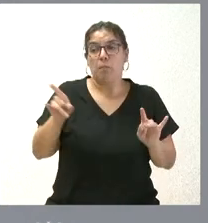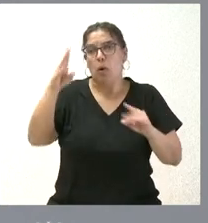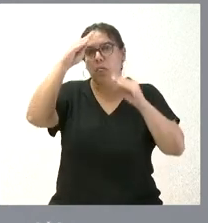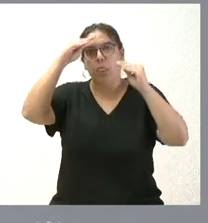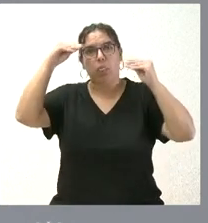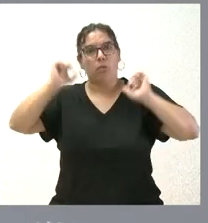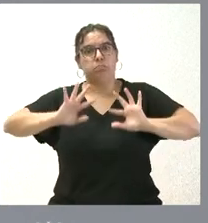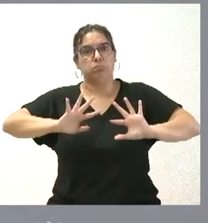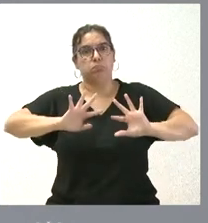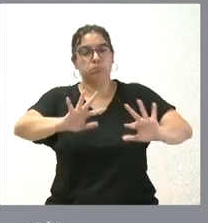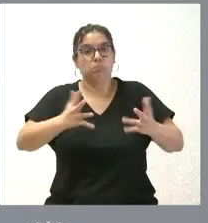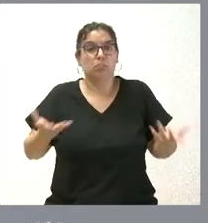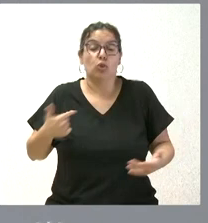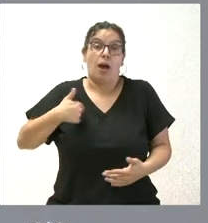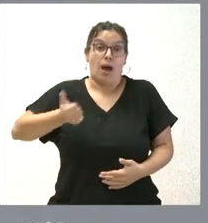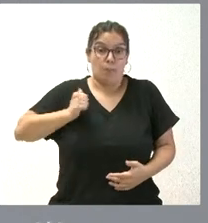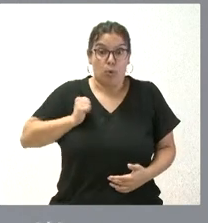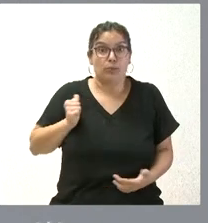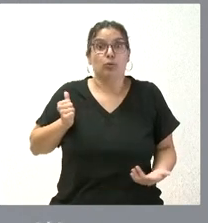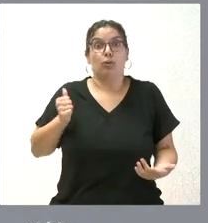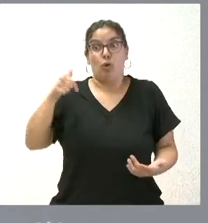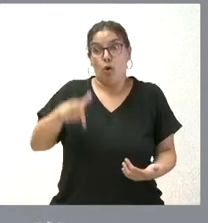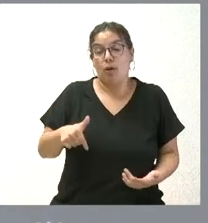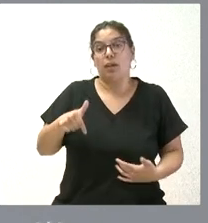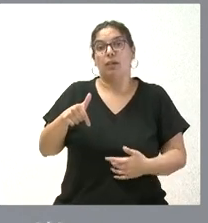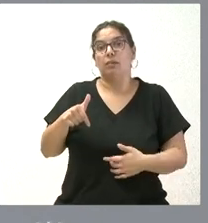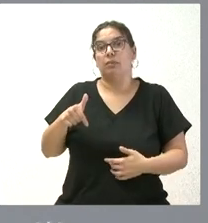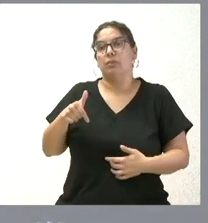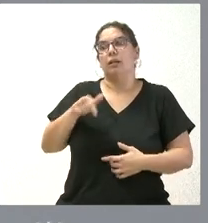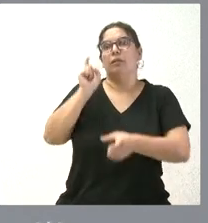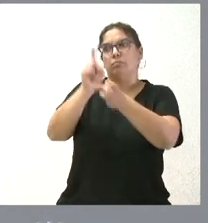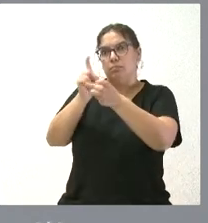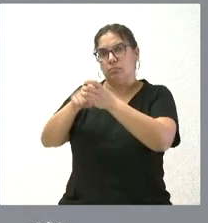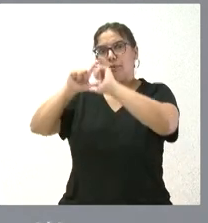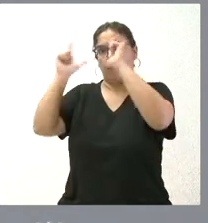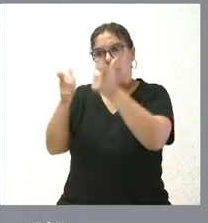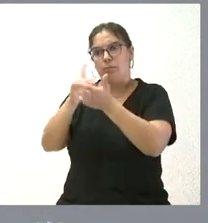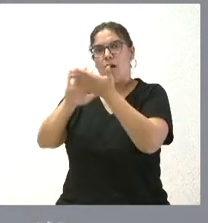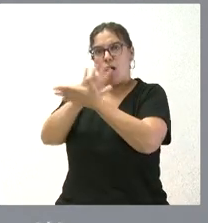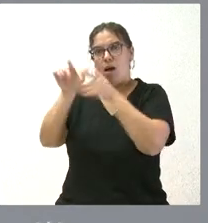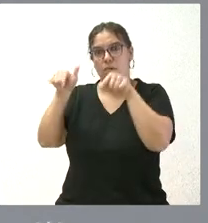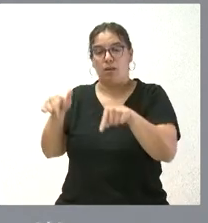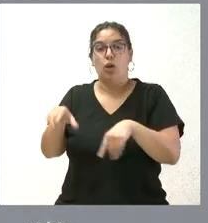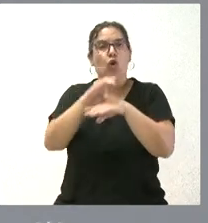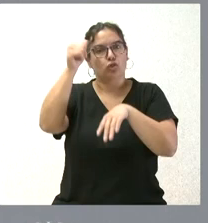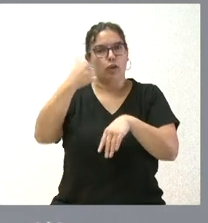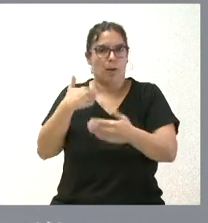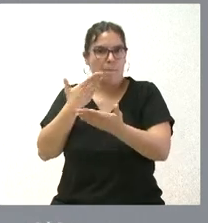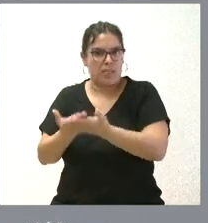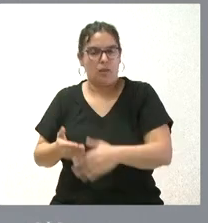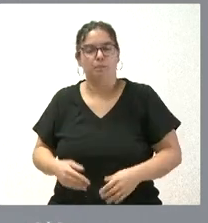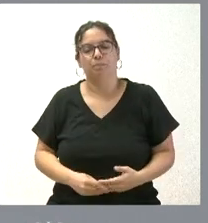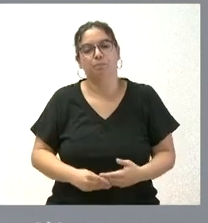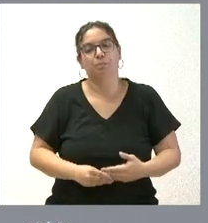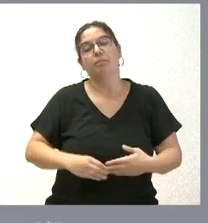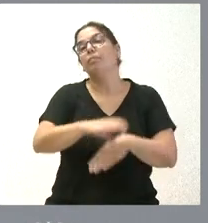por parte del Gobierno. Desde aquí aprovecho para que se les reciba, se les escuche y se insista en esa dirección. El consejero ha pedido esta reunión. ¿Qué busca el